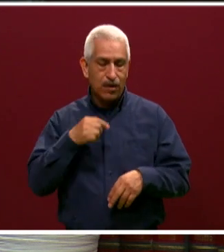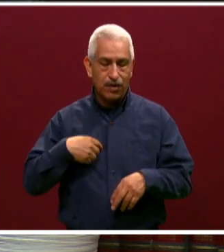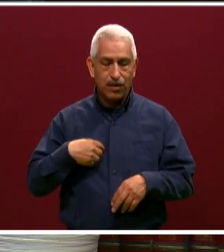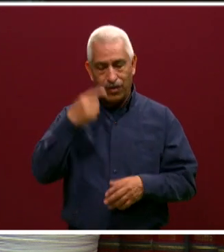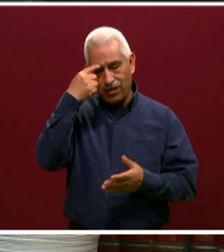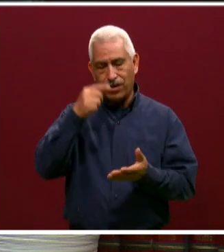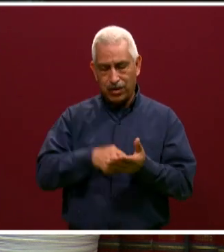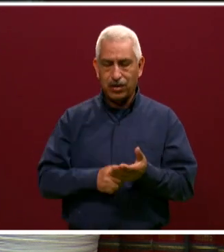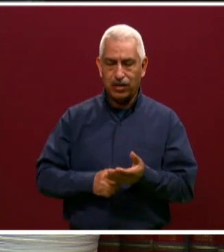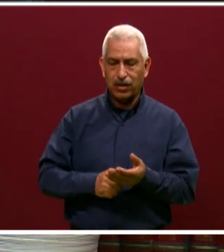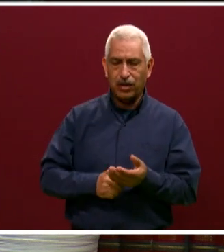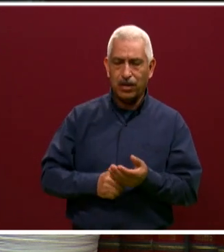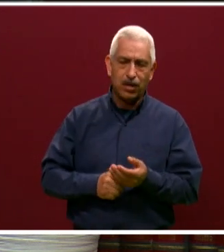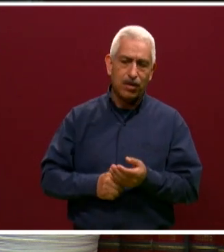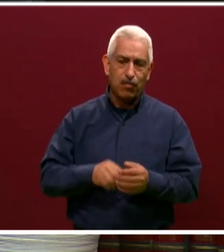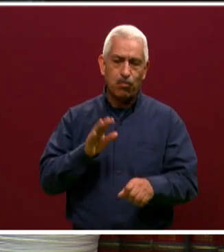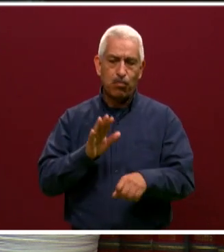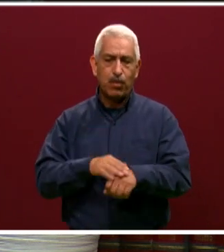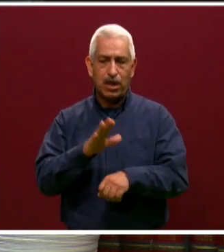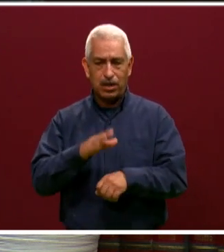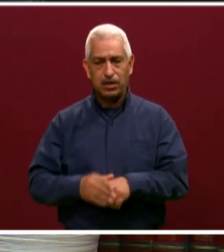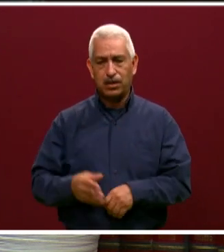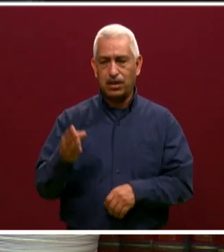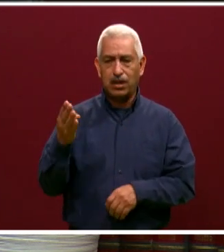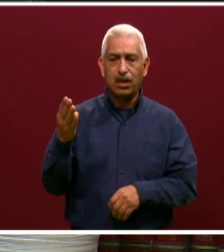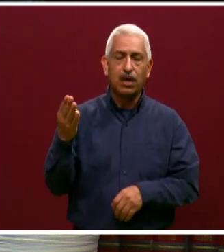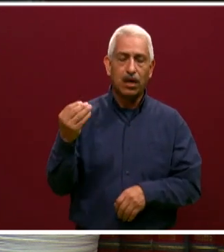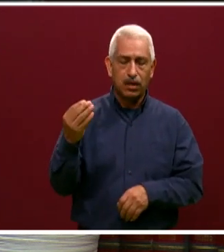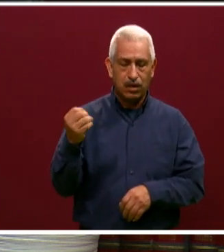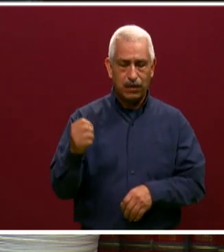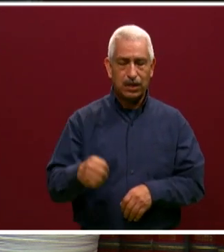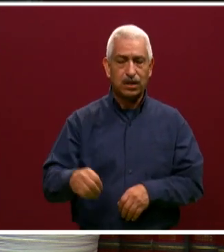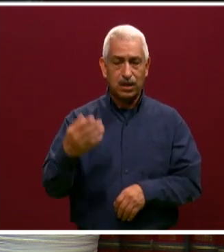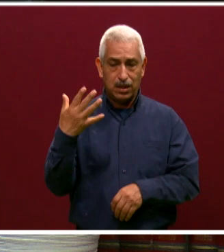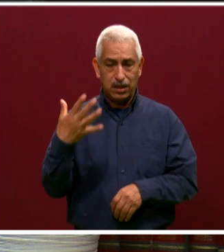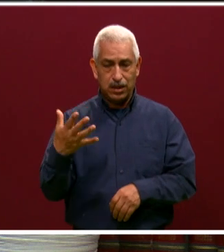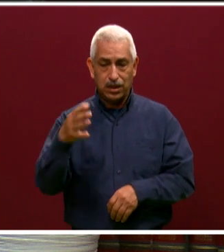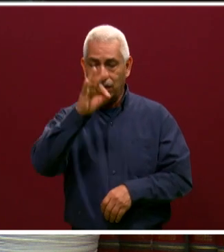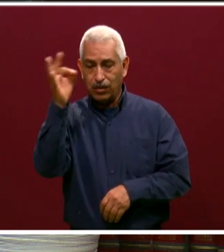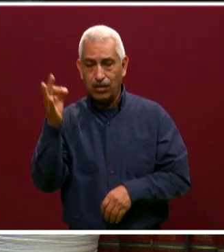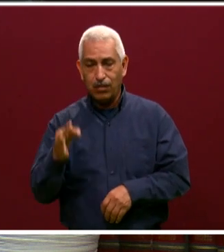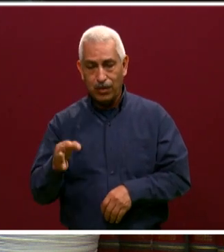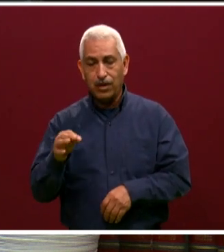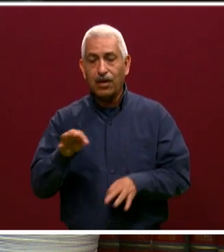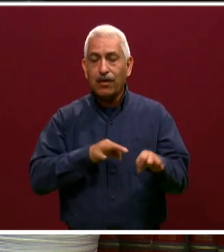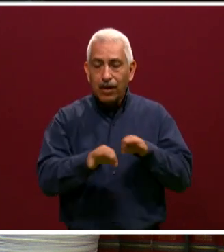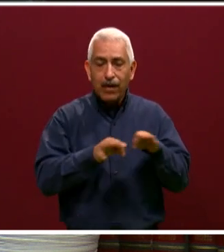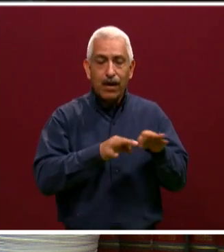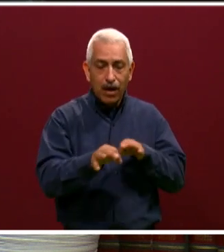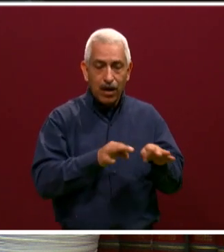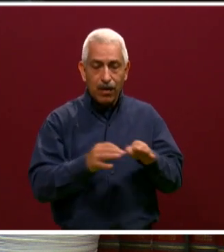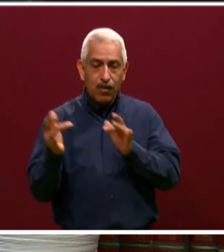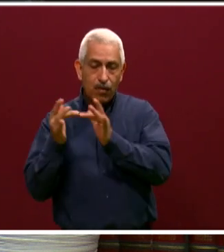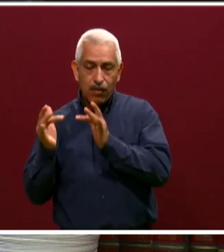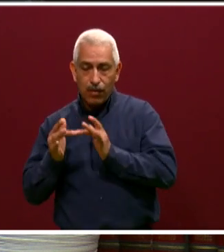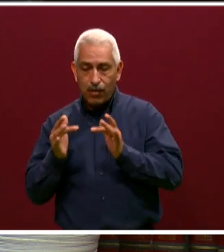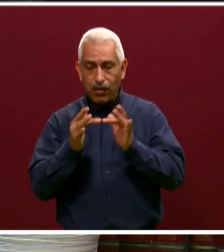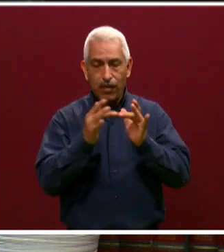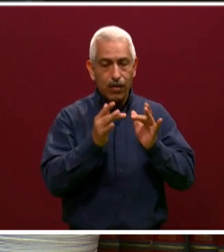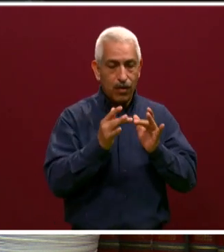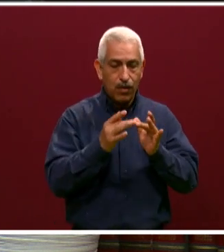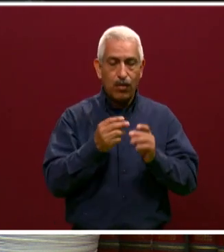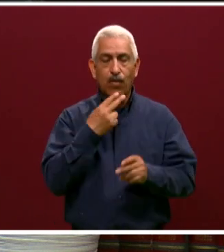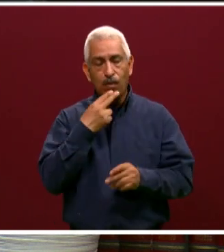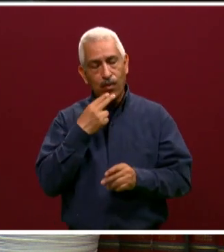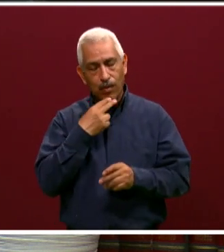compañeros están trabajando directamente en línea. Cualquier plataforma va a ser útil para lograr nuestro propósito de la enseñanza